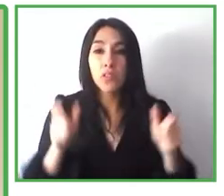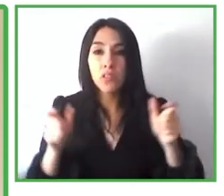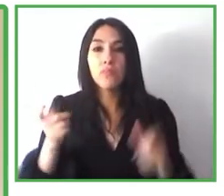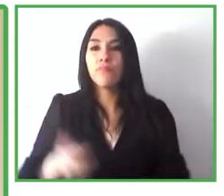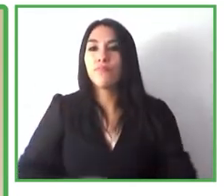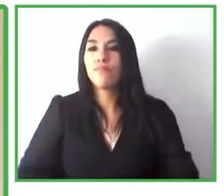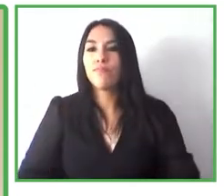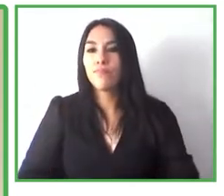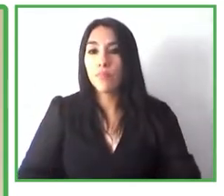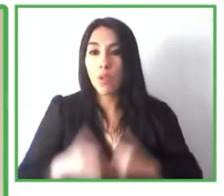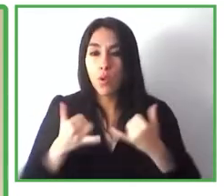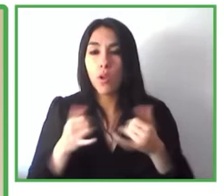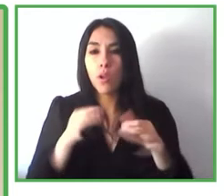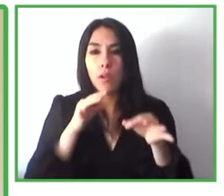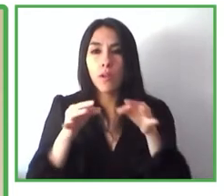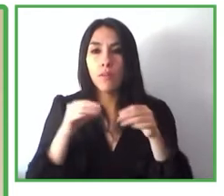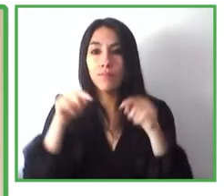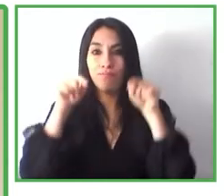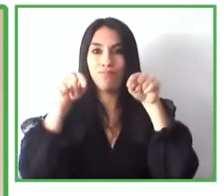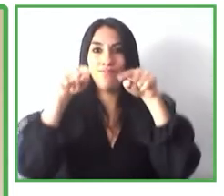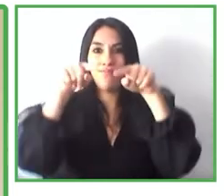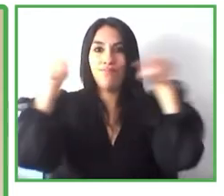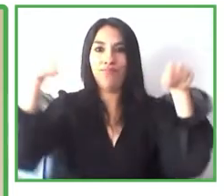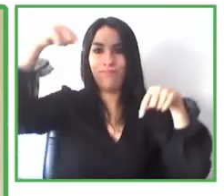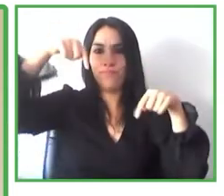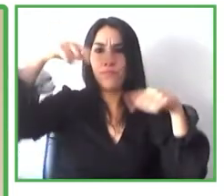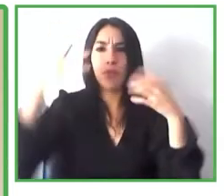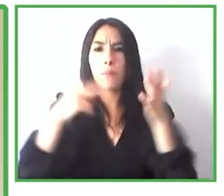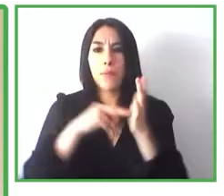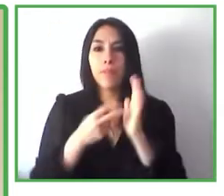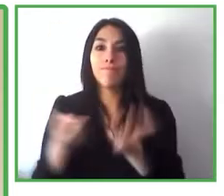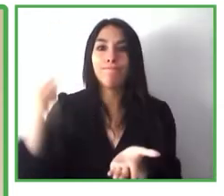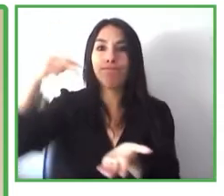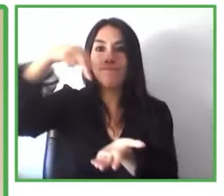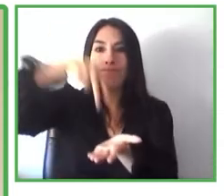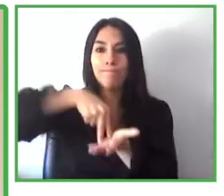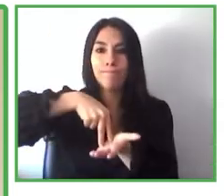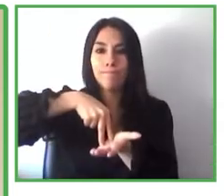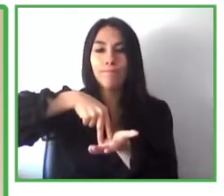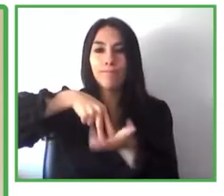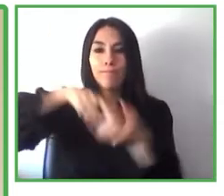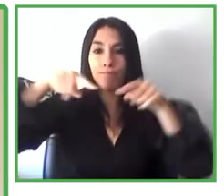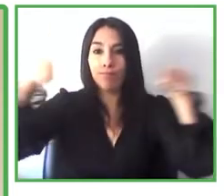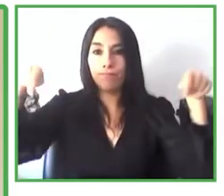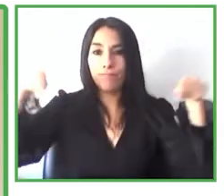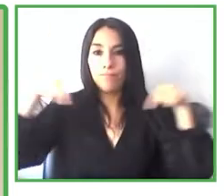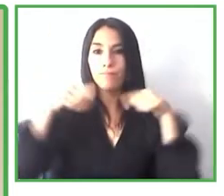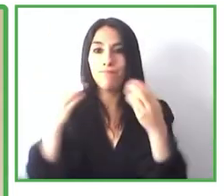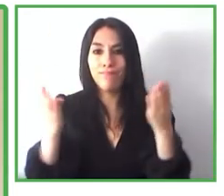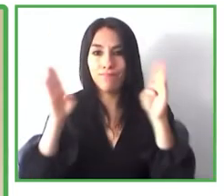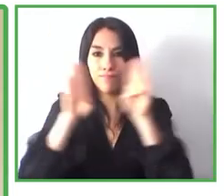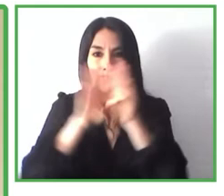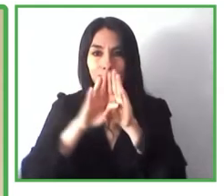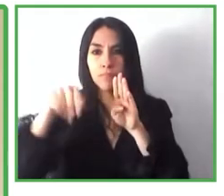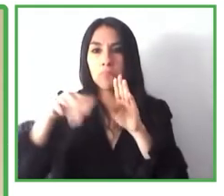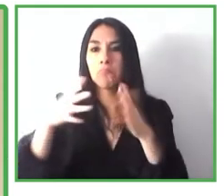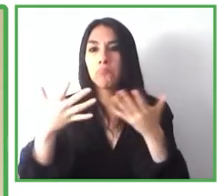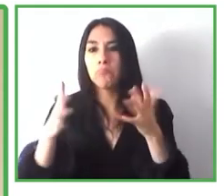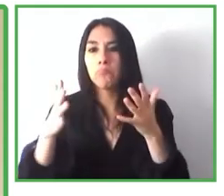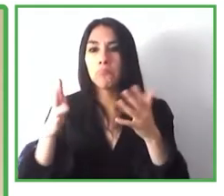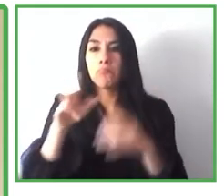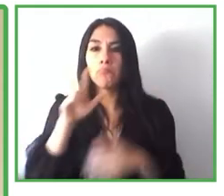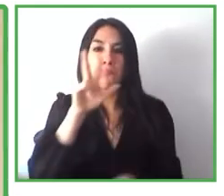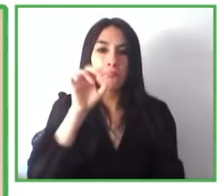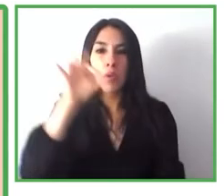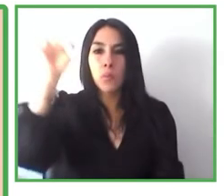la mayor parte de nuestro tiempo los espacios cerrados donde invertimos hasta el 90% de nuestra vida y por lo tanto donde estamos